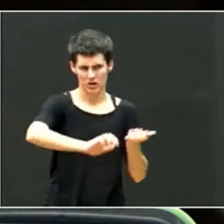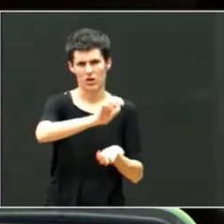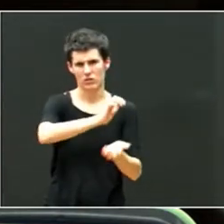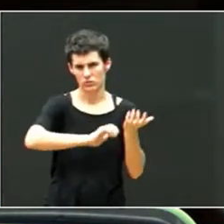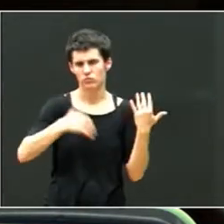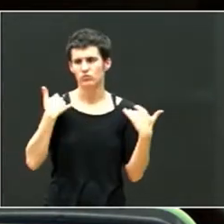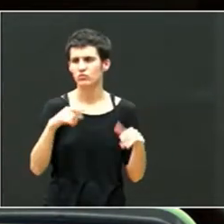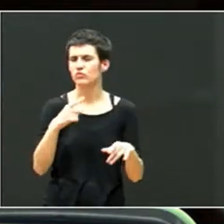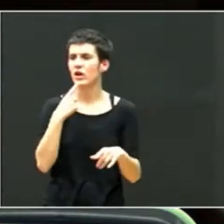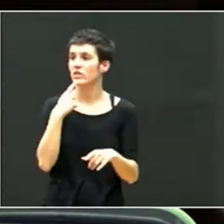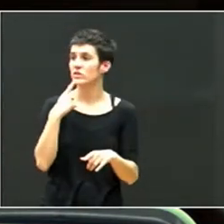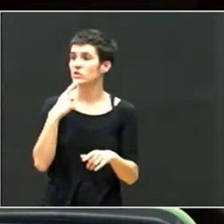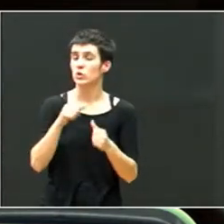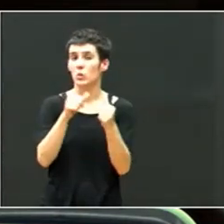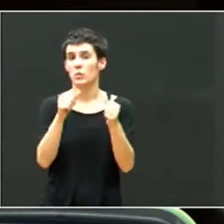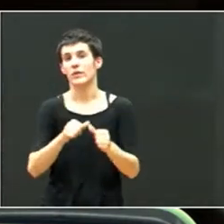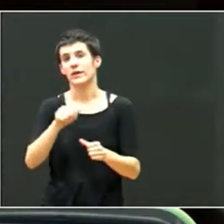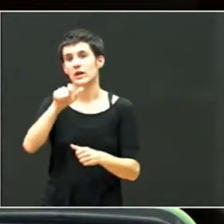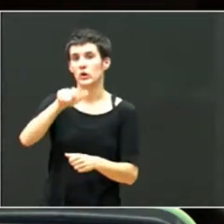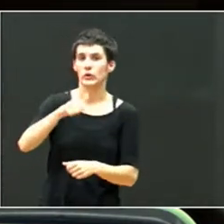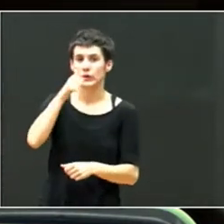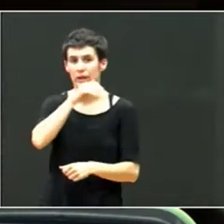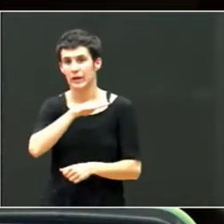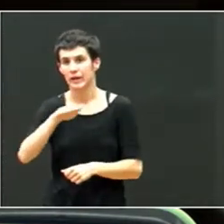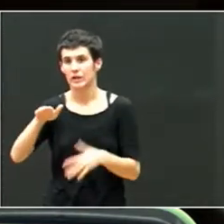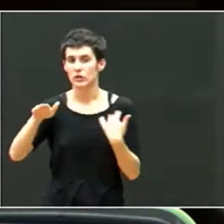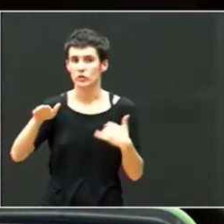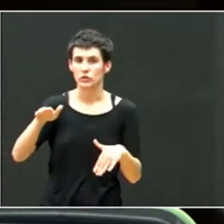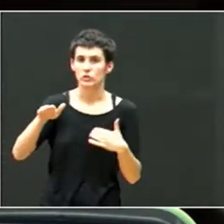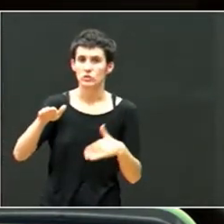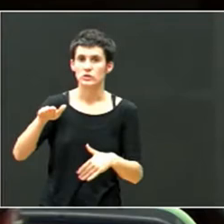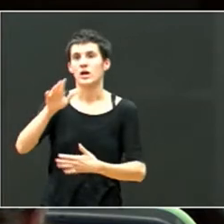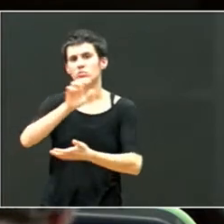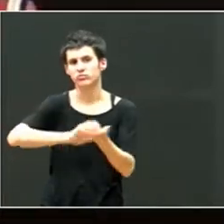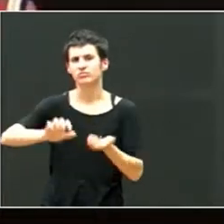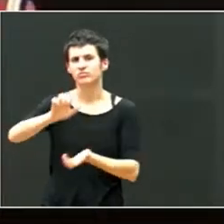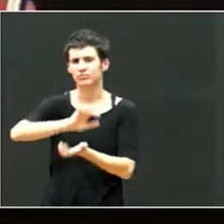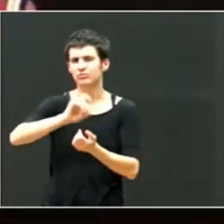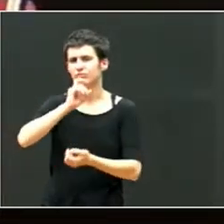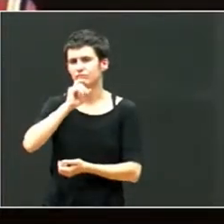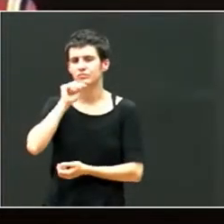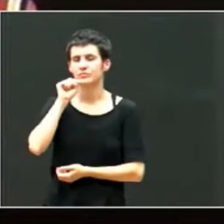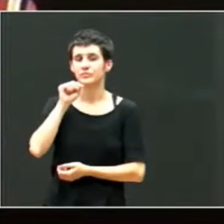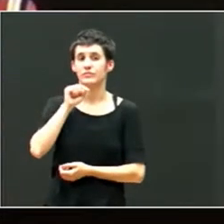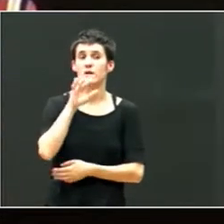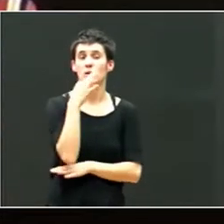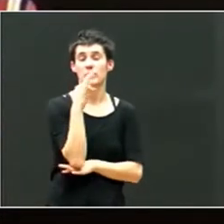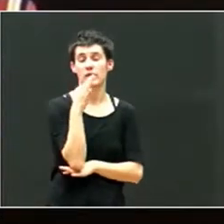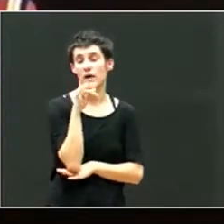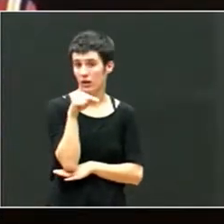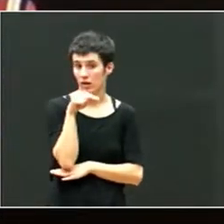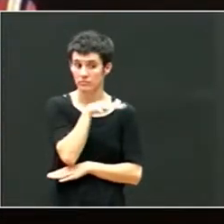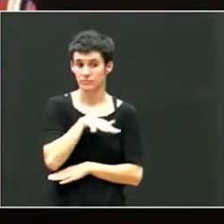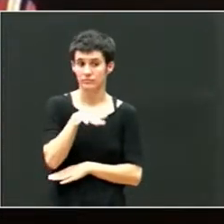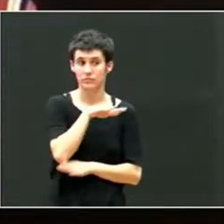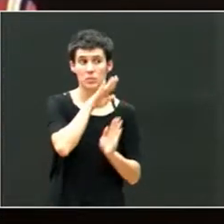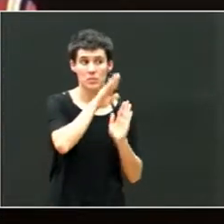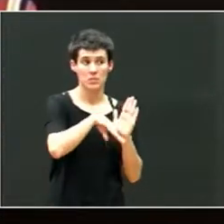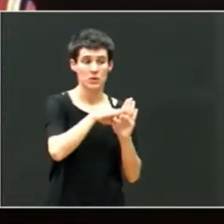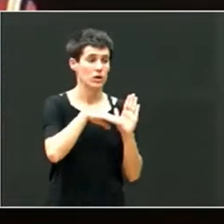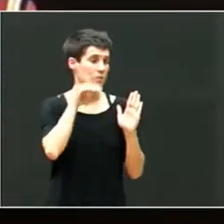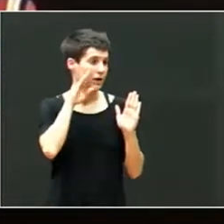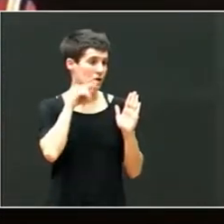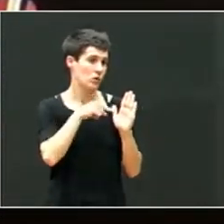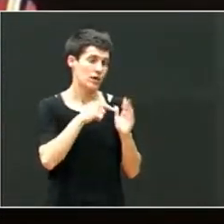ciertos modelos de niños o ciertas situaciones de niños muy complejos. Bueno, esto, en Vizcaya, desde este programa existe la